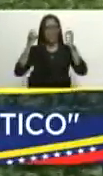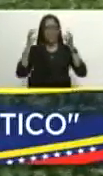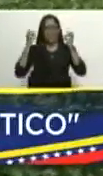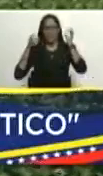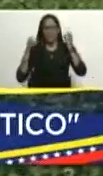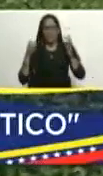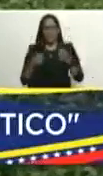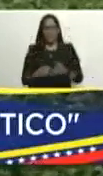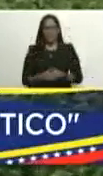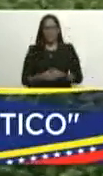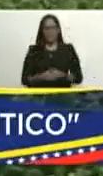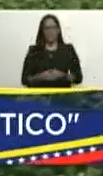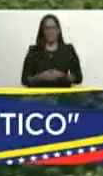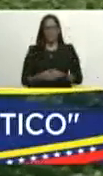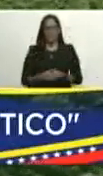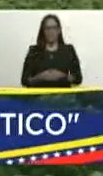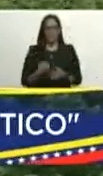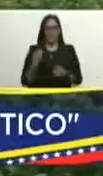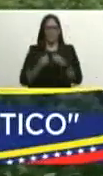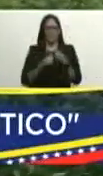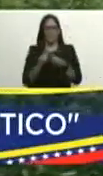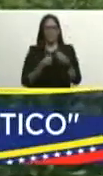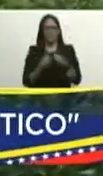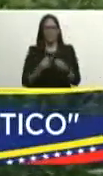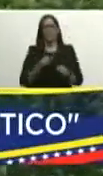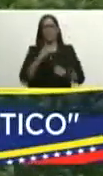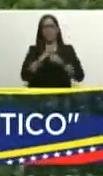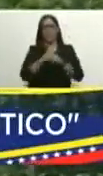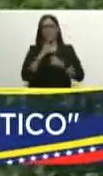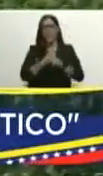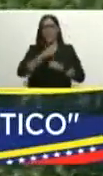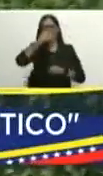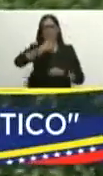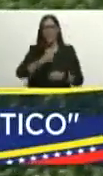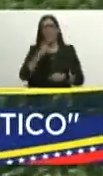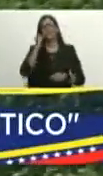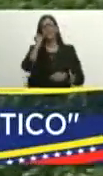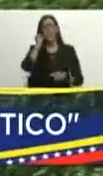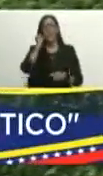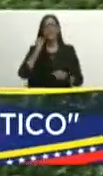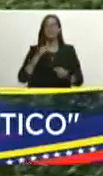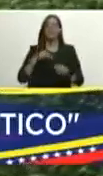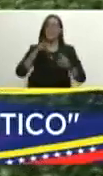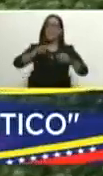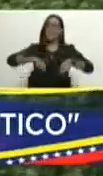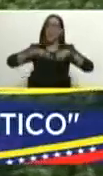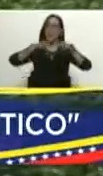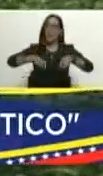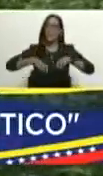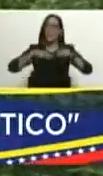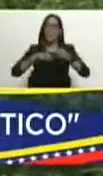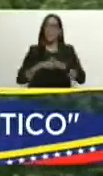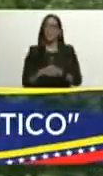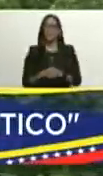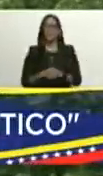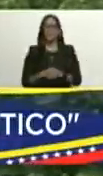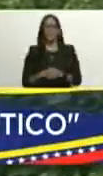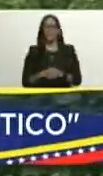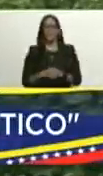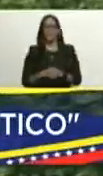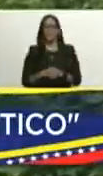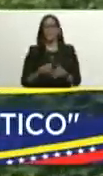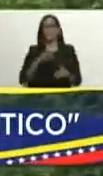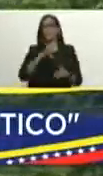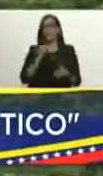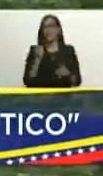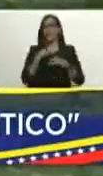social para desmeritar el trabajo de los hombres y de las mujeres del campo. No lo hacemos en función de la política, sino